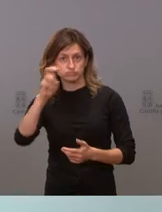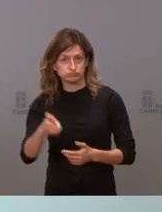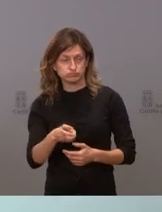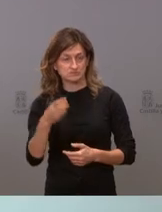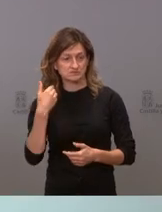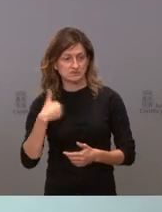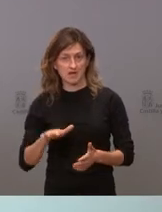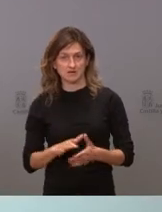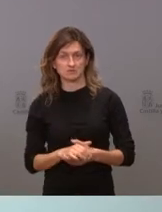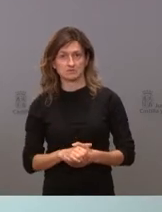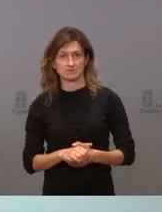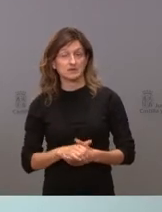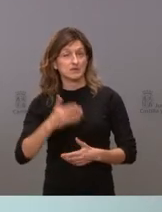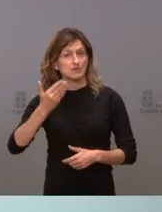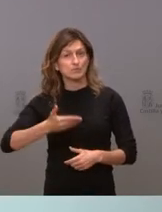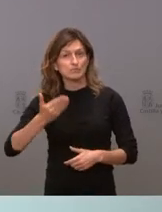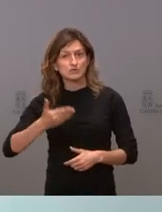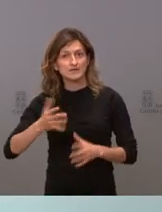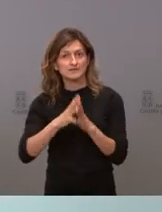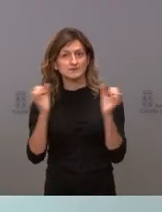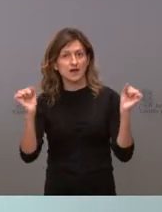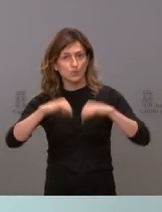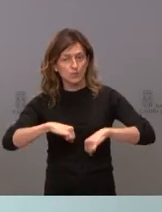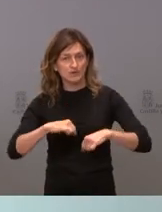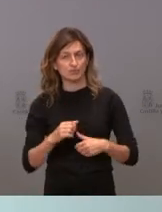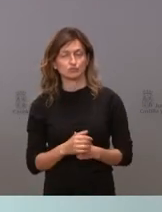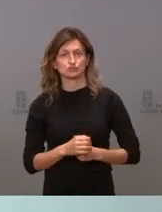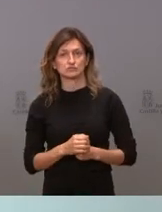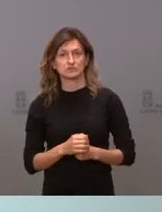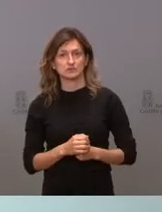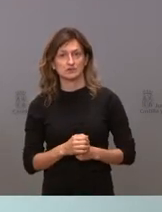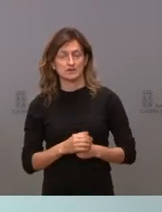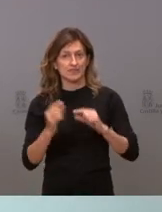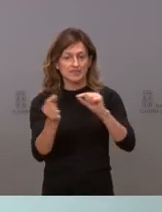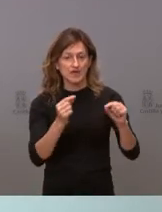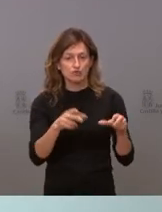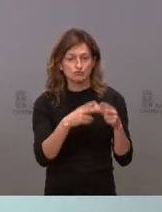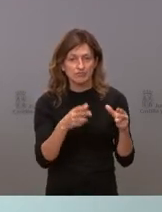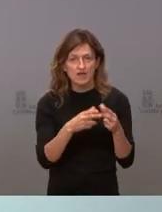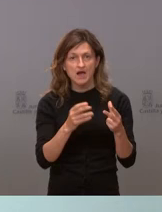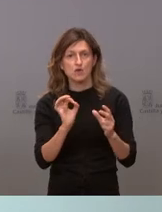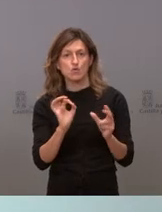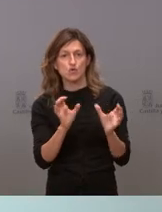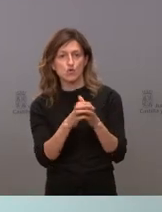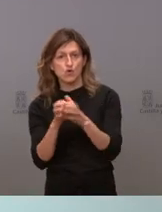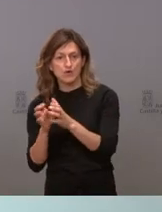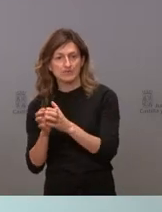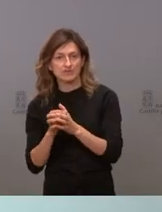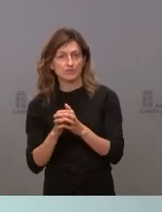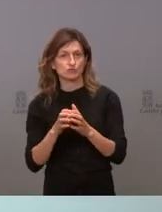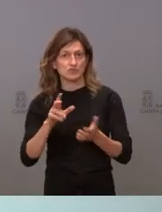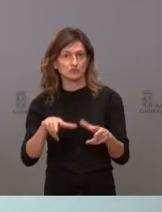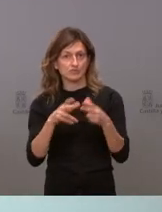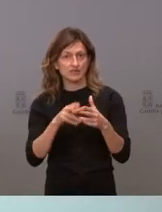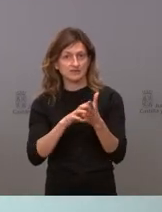varios e importantes acuerdos, no solo dentro del diálogo social o colectivos de la sociedad de